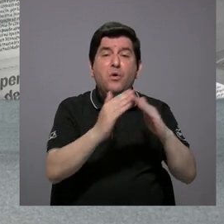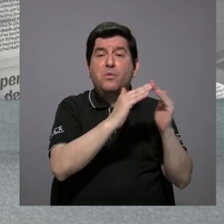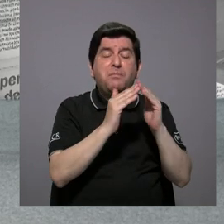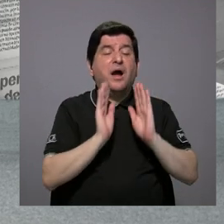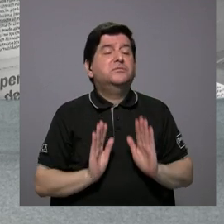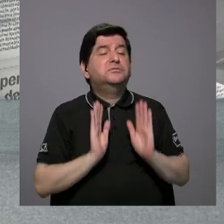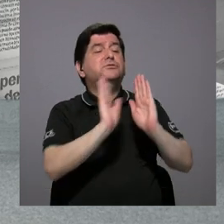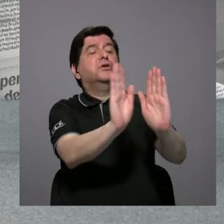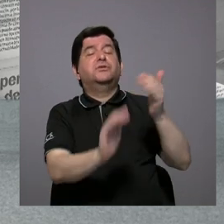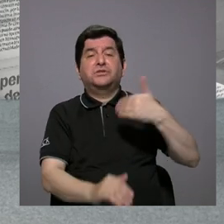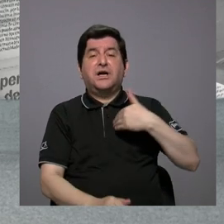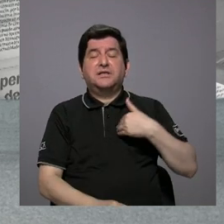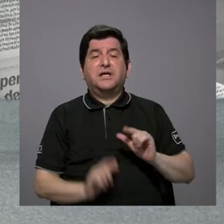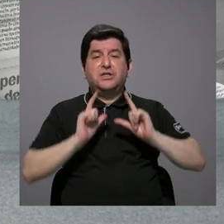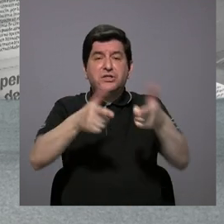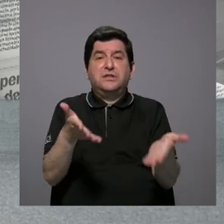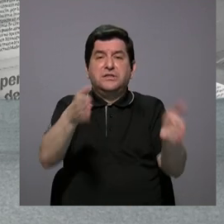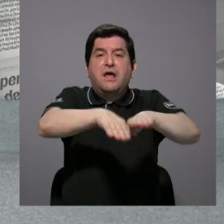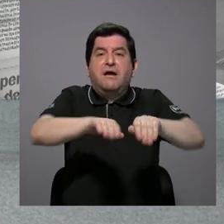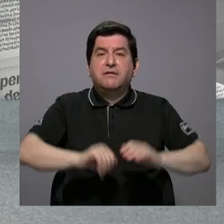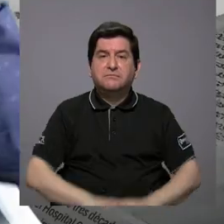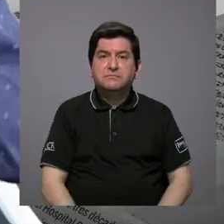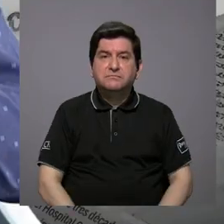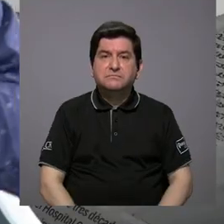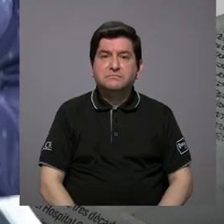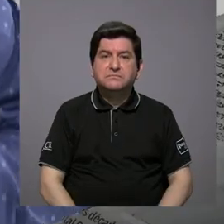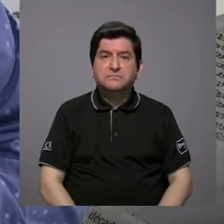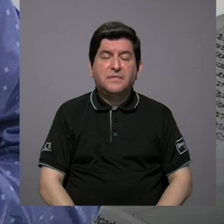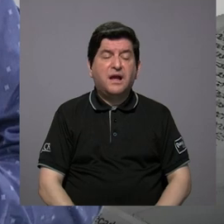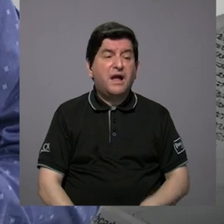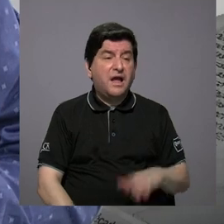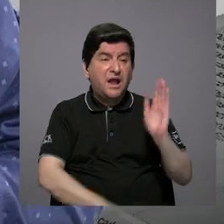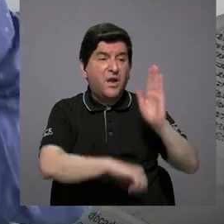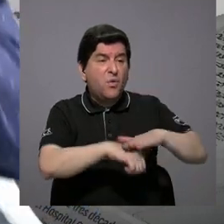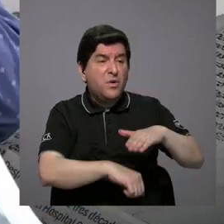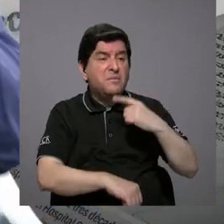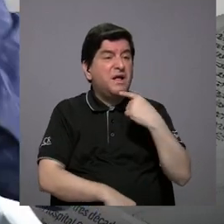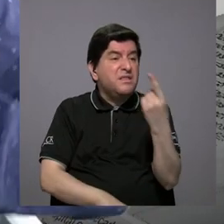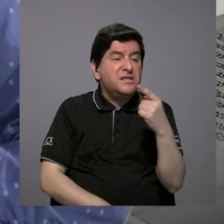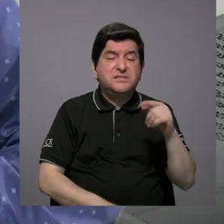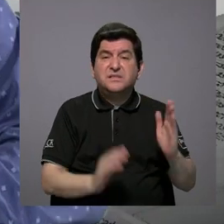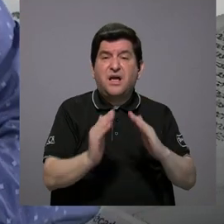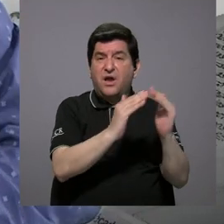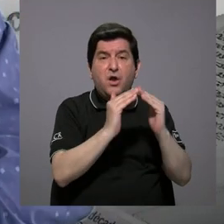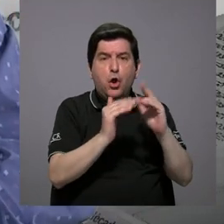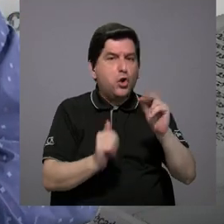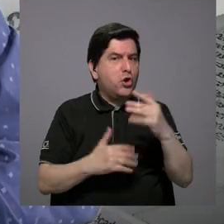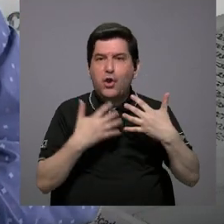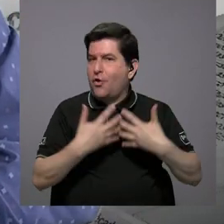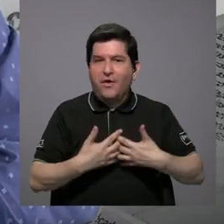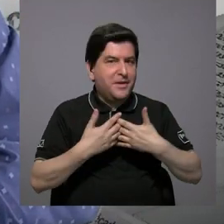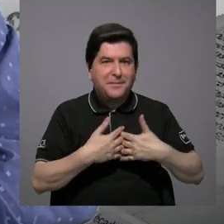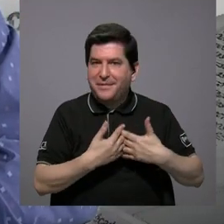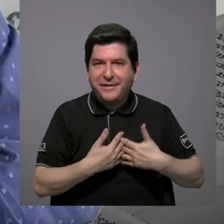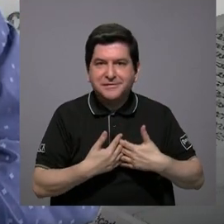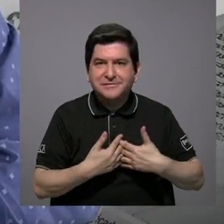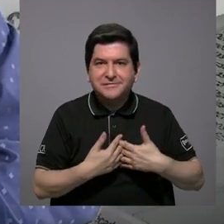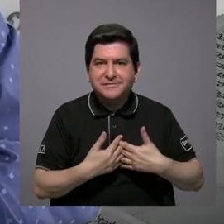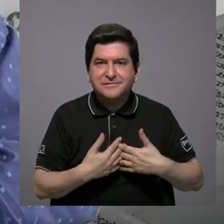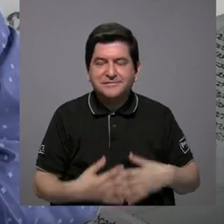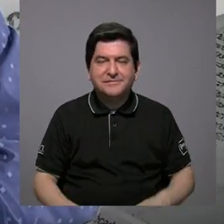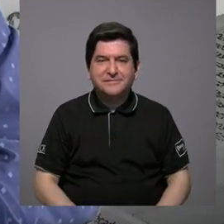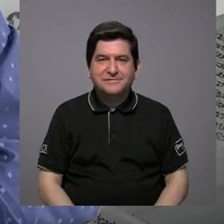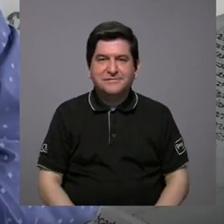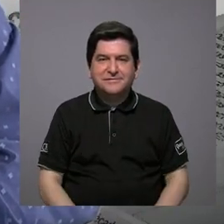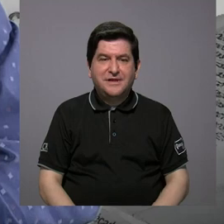rechazan tener rellenos sanitarios. Son las comunidades, no es la empresa, no son las